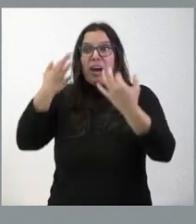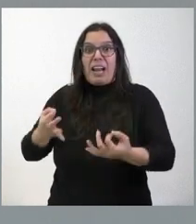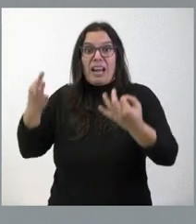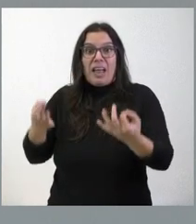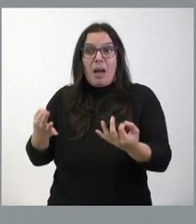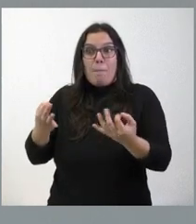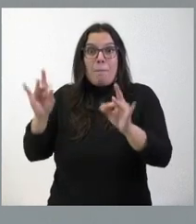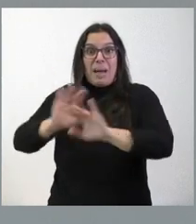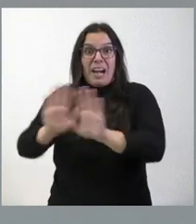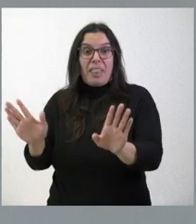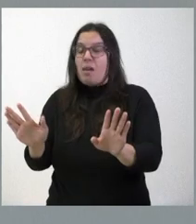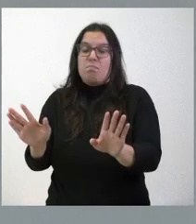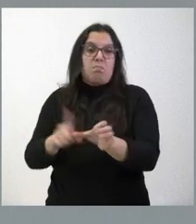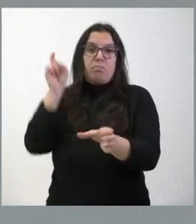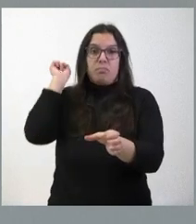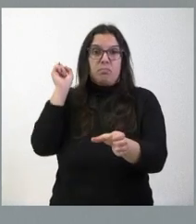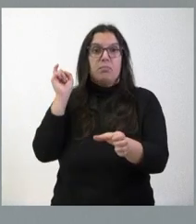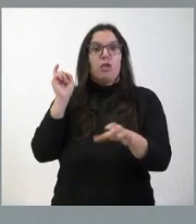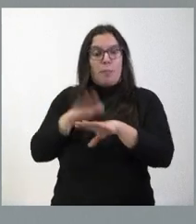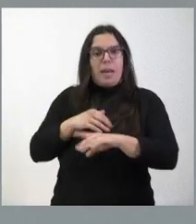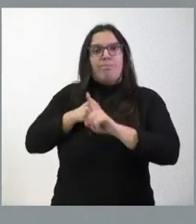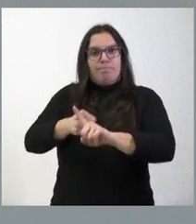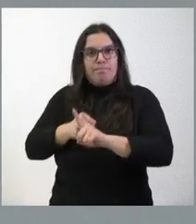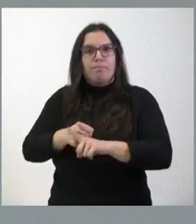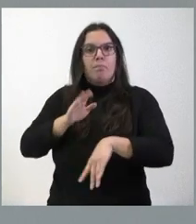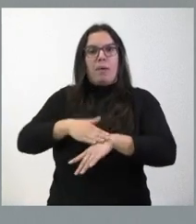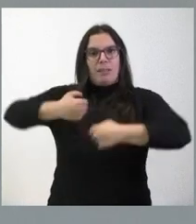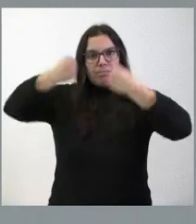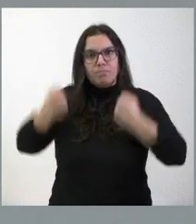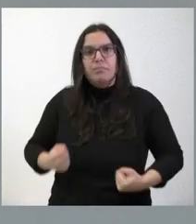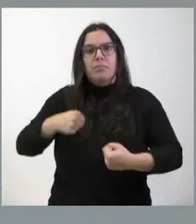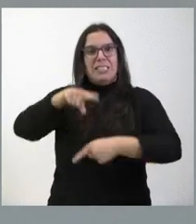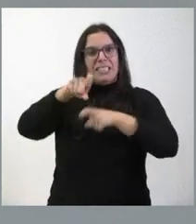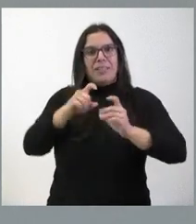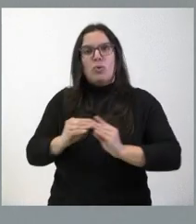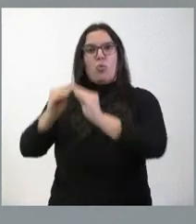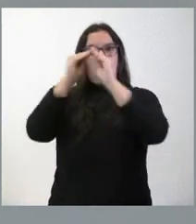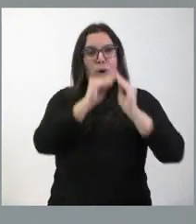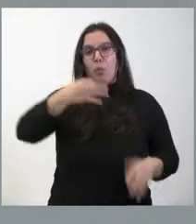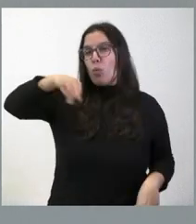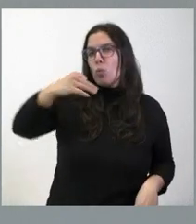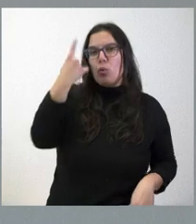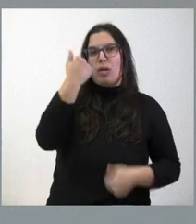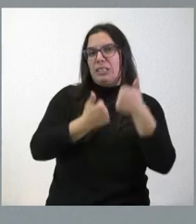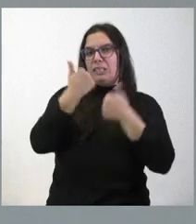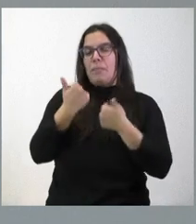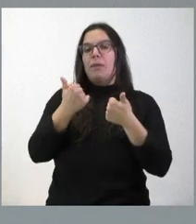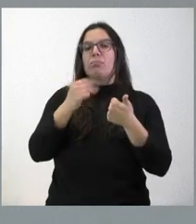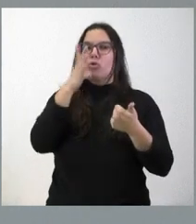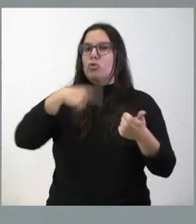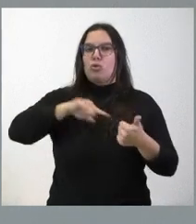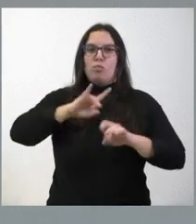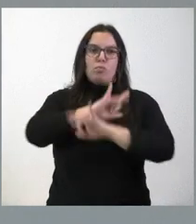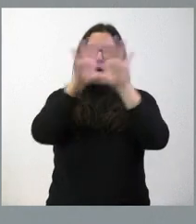no EBAU única. precisamente, para hacer fuerza y para insistir en la EBAU única, que es lo que hemos pedido siempre en Castilla y León, es por lo que tenemos esta posición muy clara